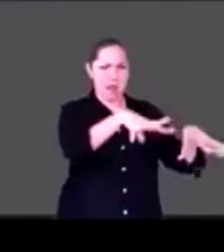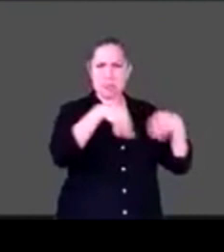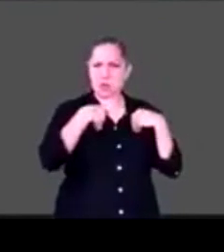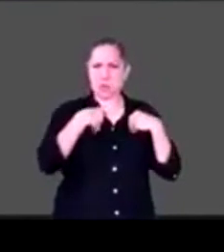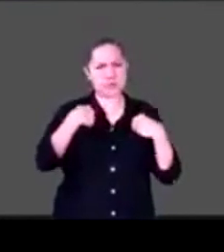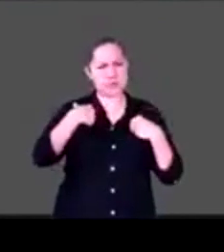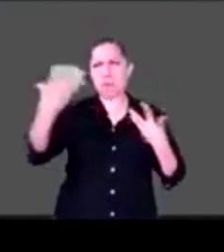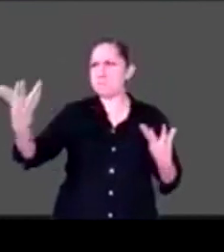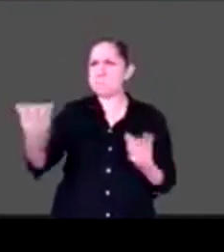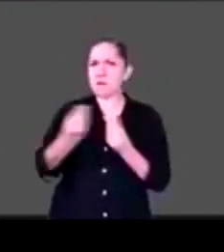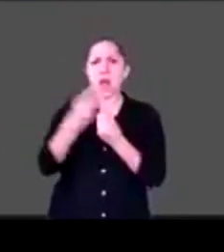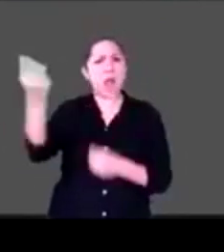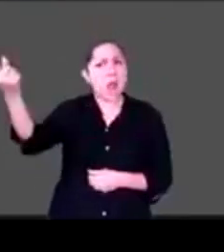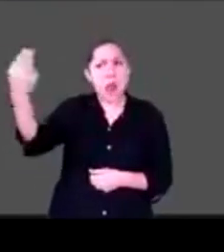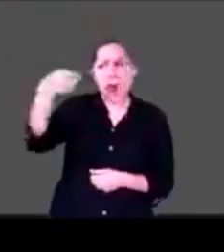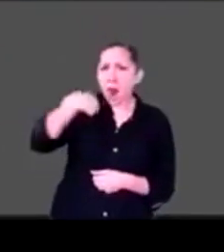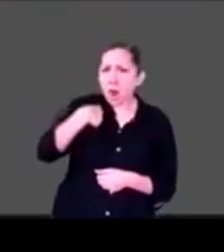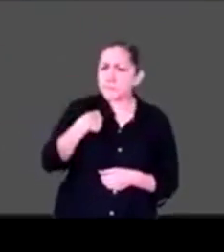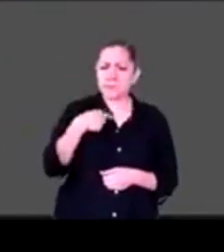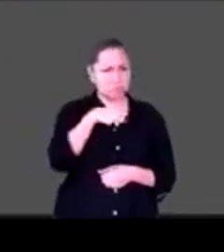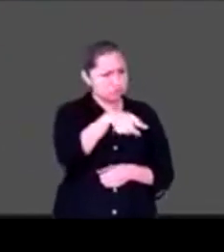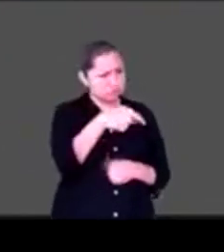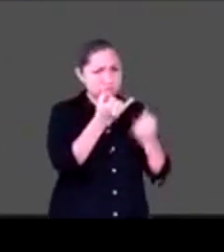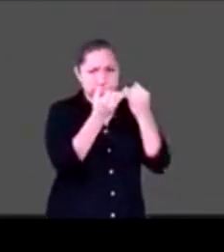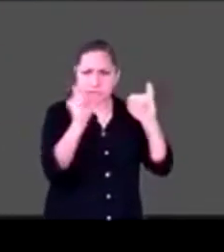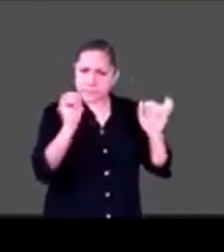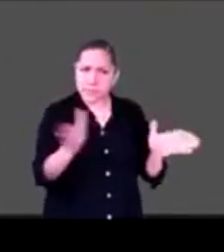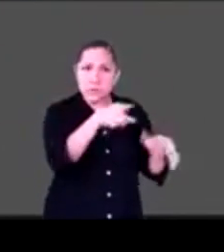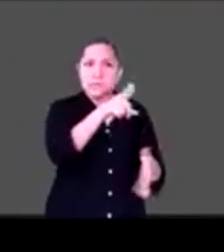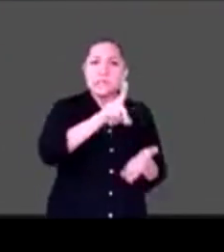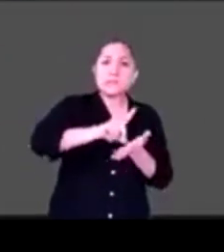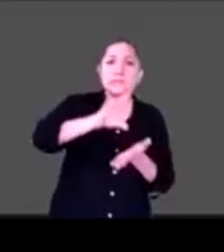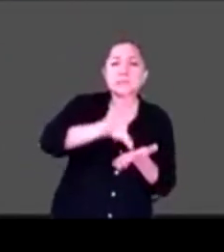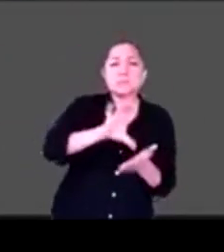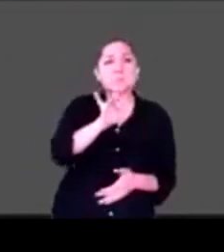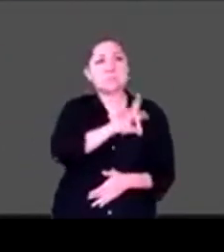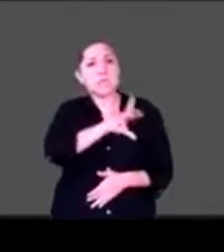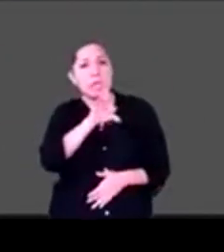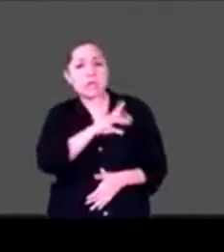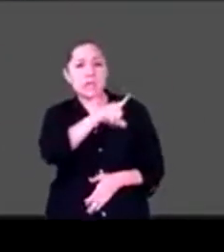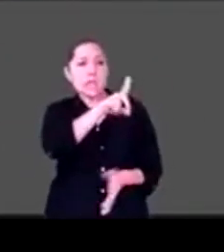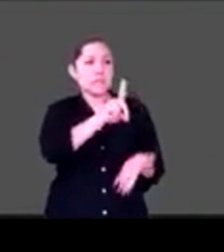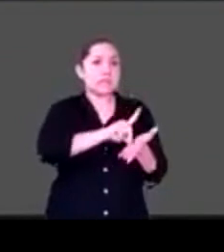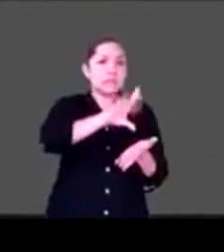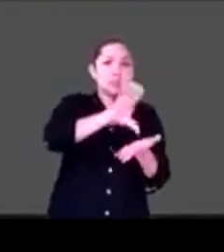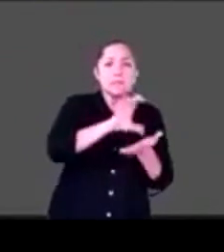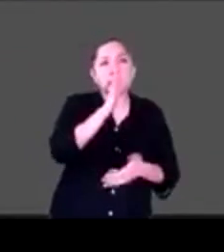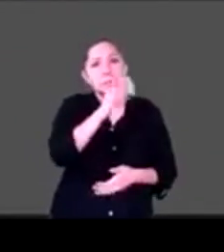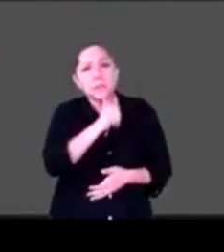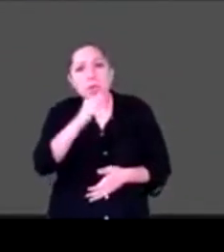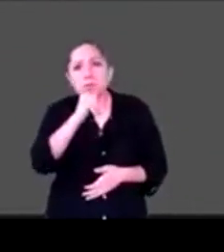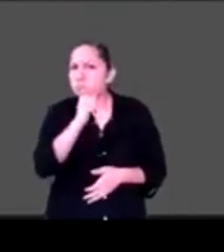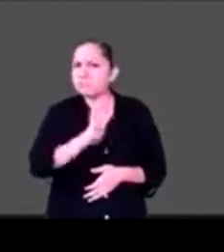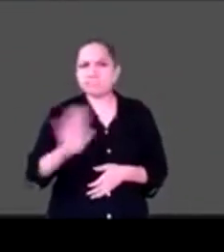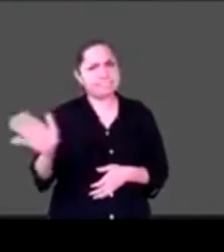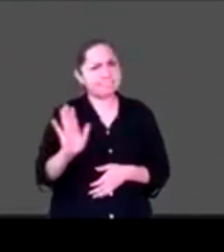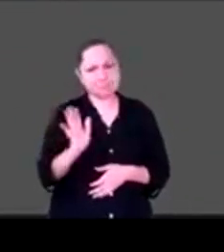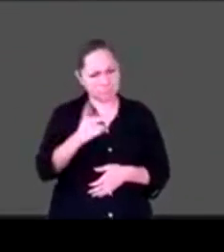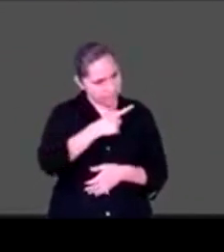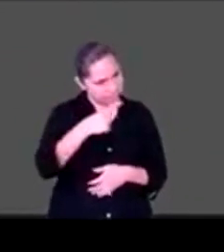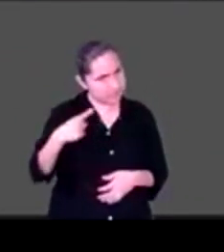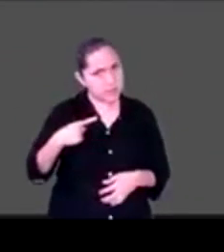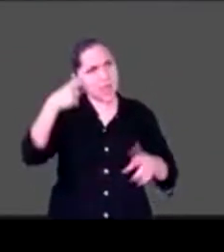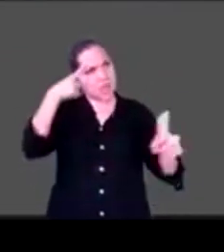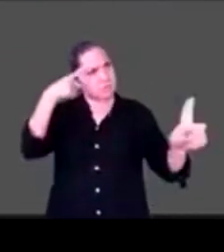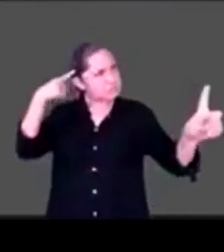regular, a no tenerle miedo a la discapacidad, a enfrentarme a los retos, y por supuesto que uno reconoce las barreras que